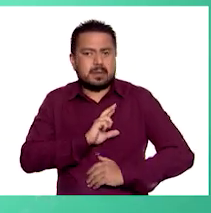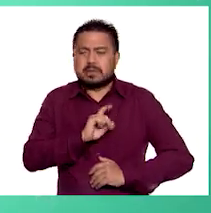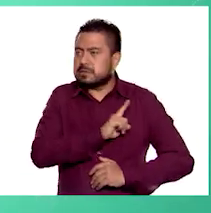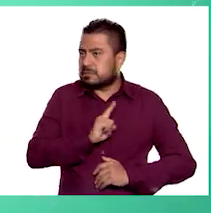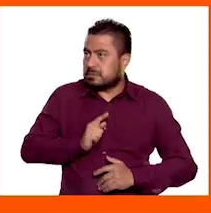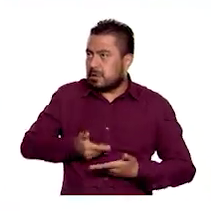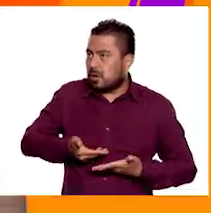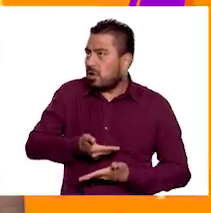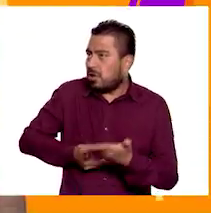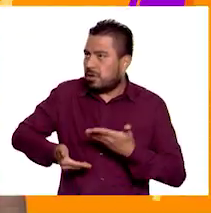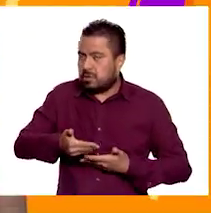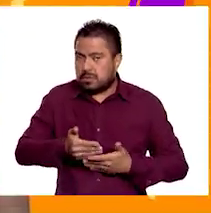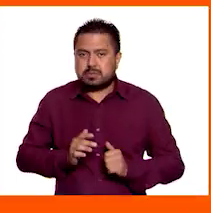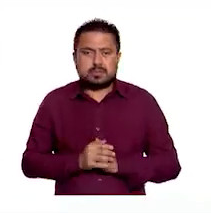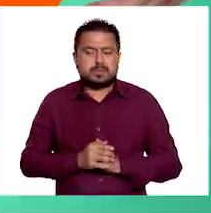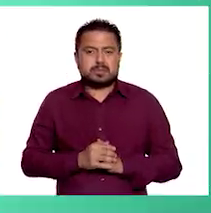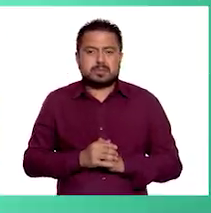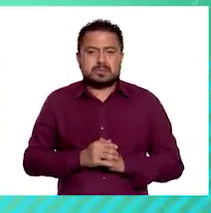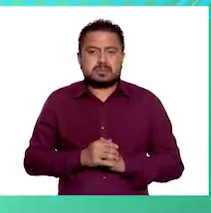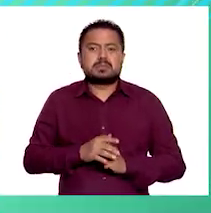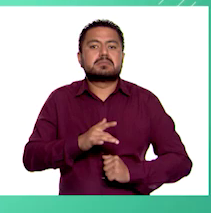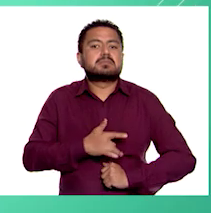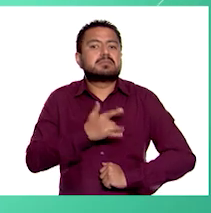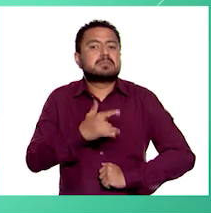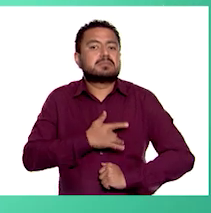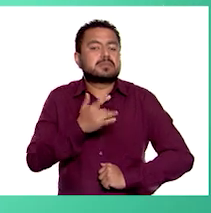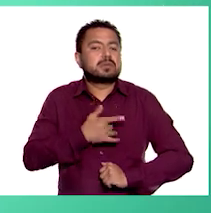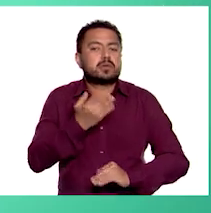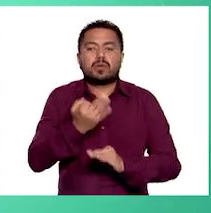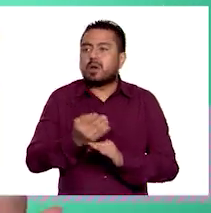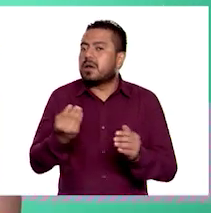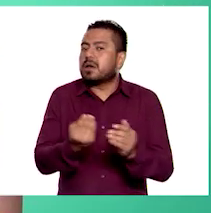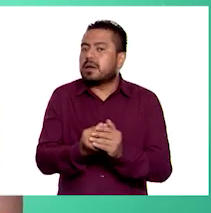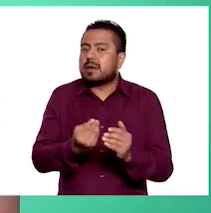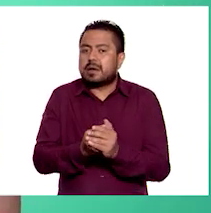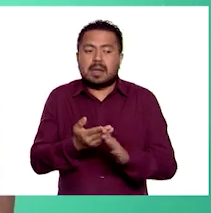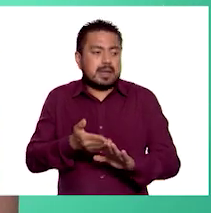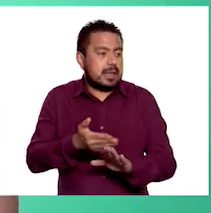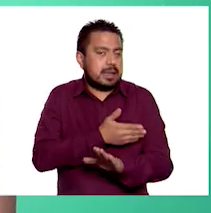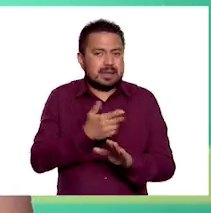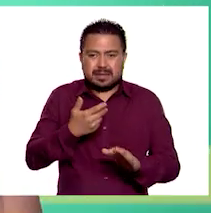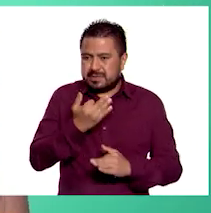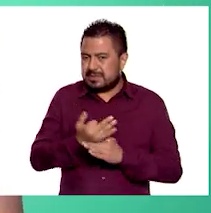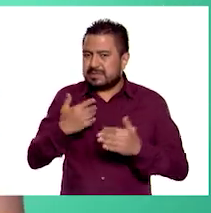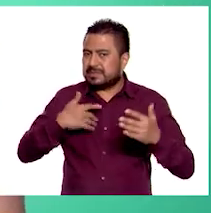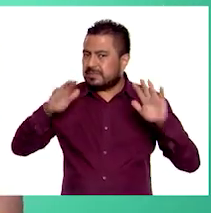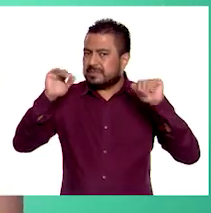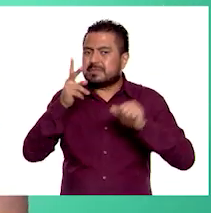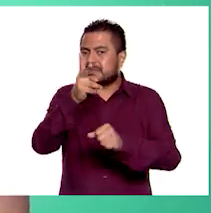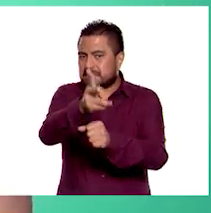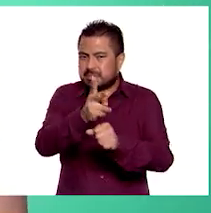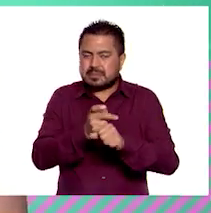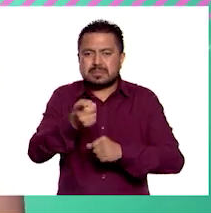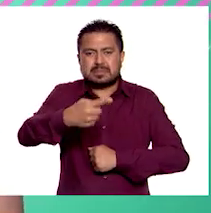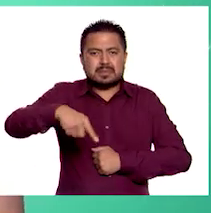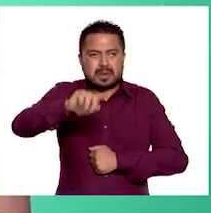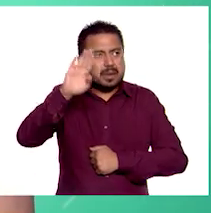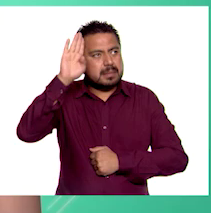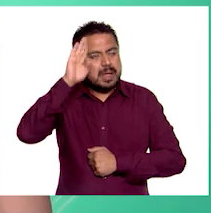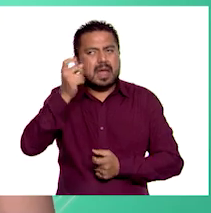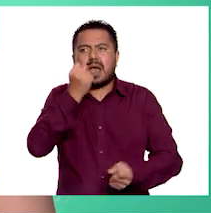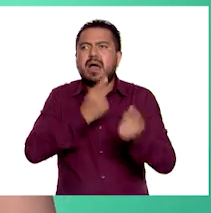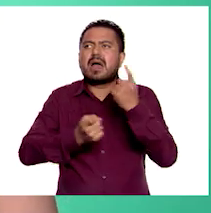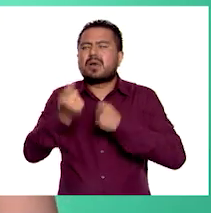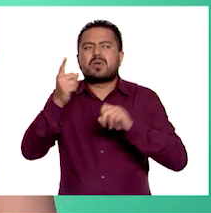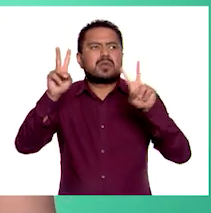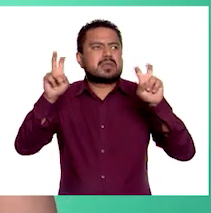compartirla? ¿Qué les pareció la lección de hoy? Antes de despedirme, los invito a reflexionar sobre algunos de